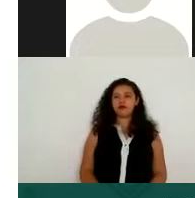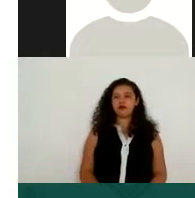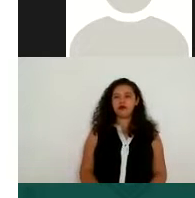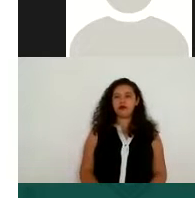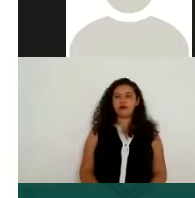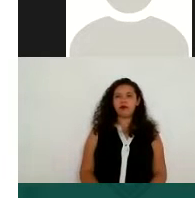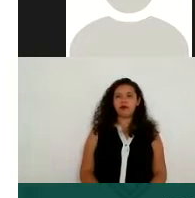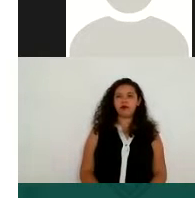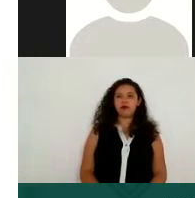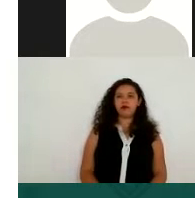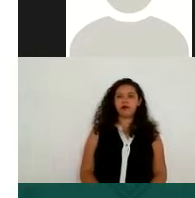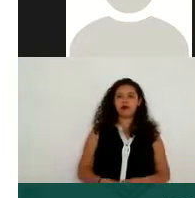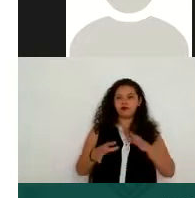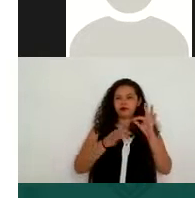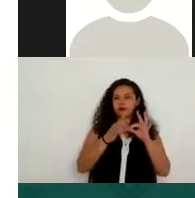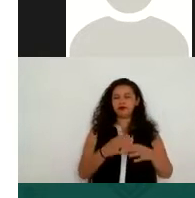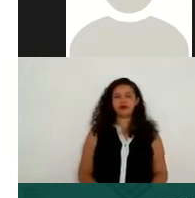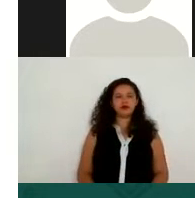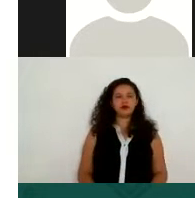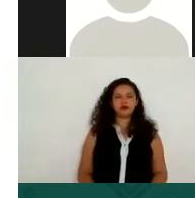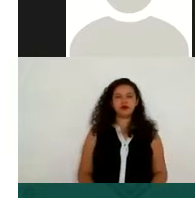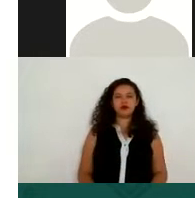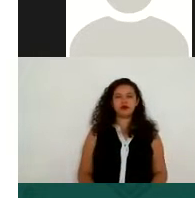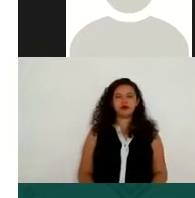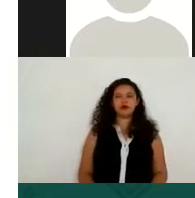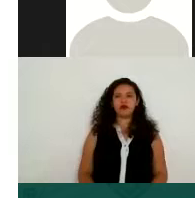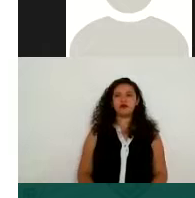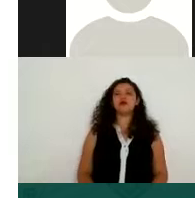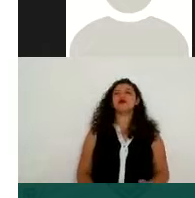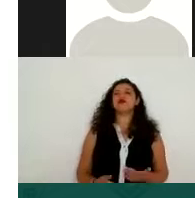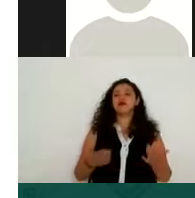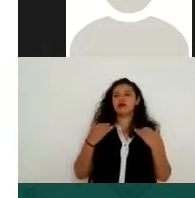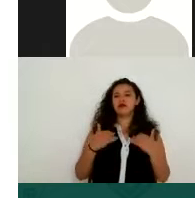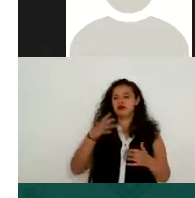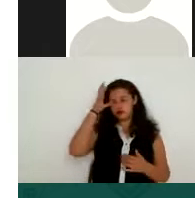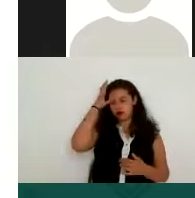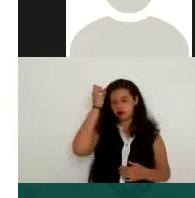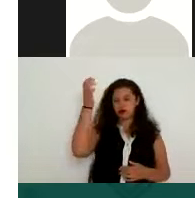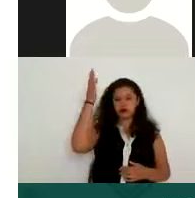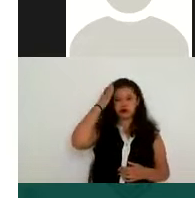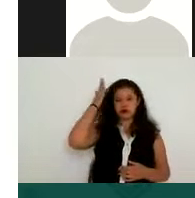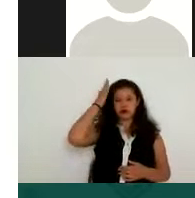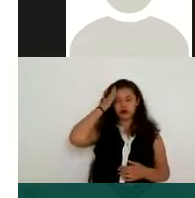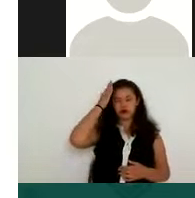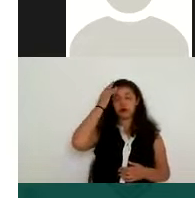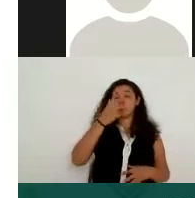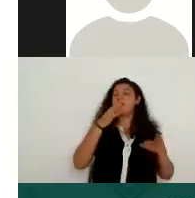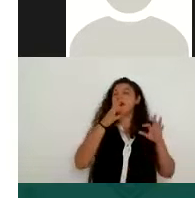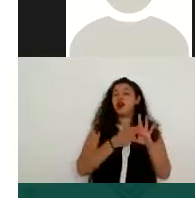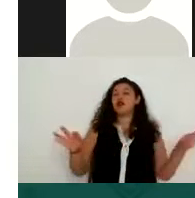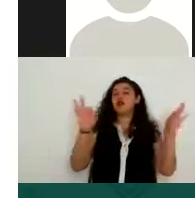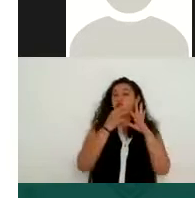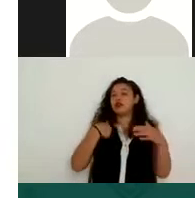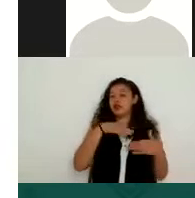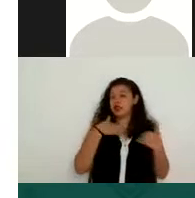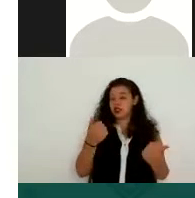Perfecto. Enseguida tenemos el concepto denominado titular. Este es muy importante que lo podamos comprender para